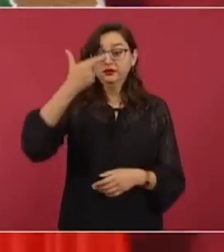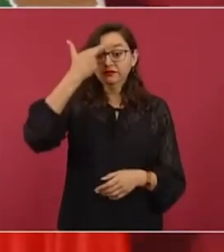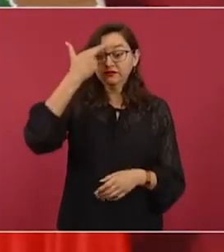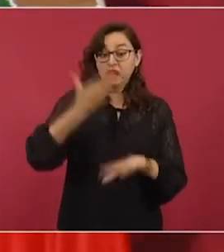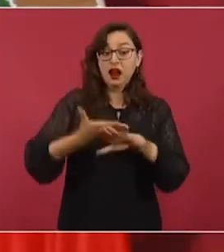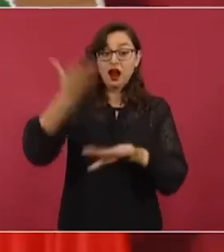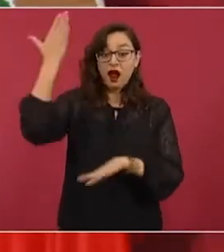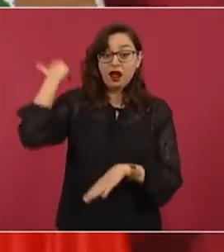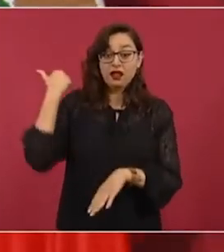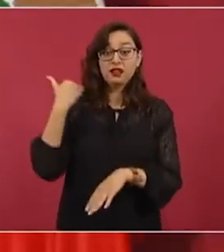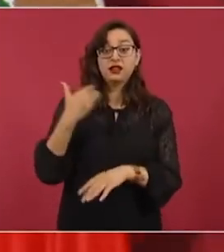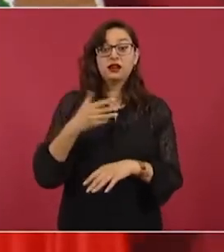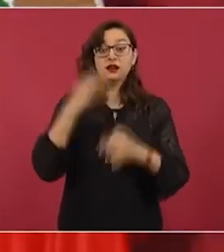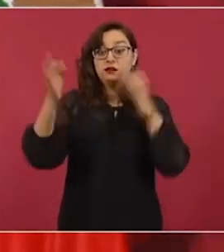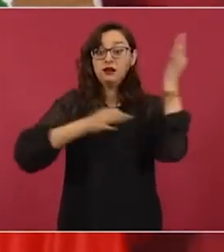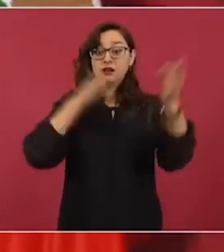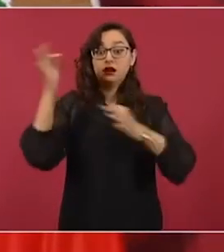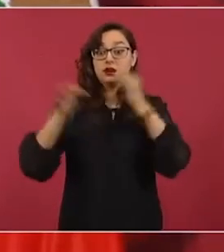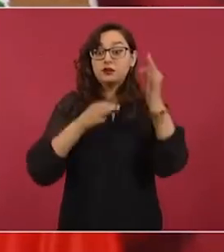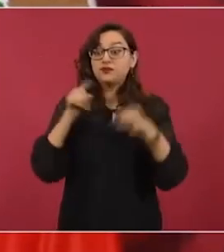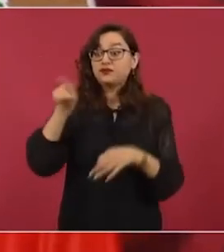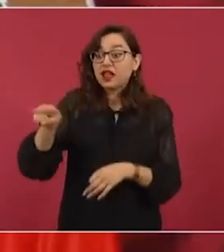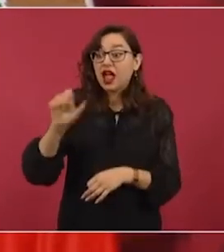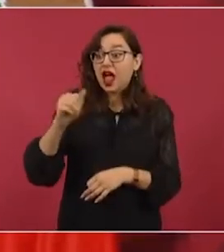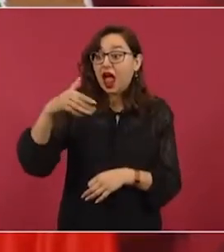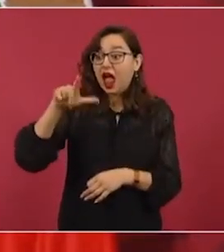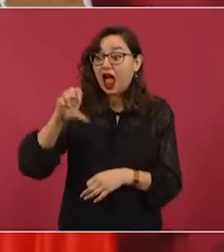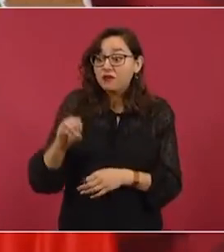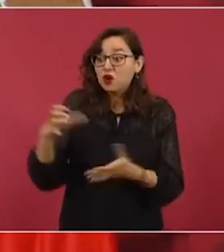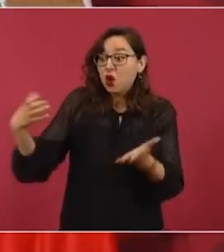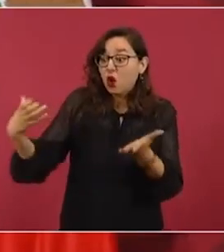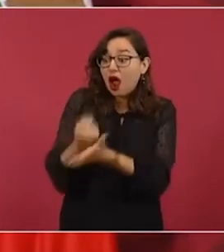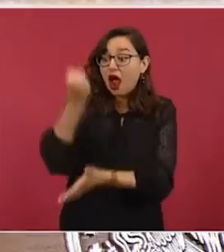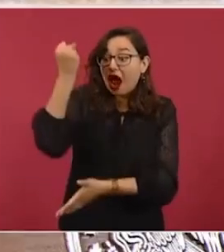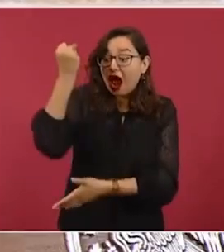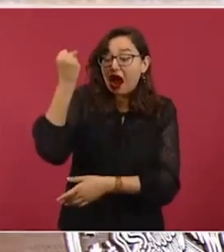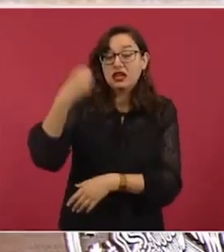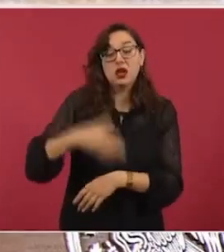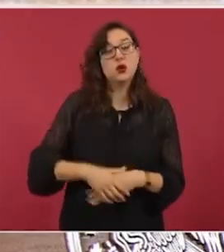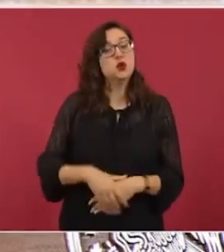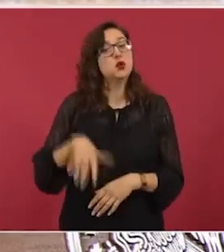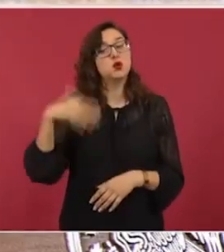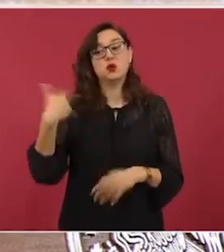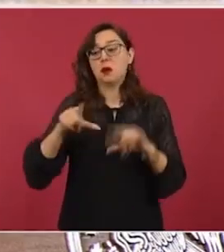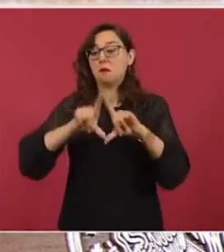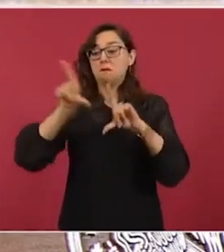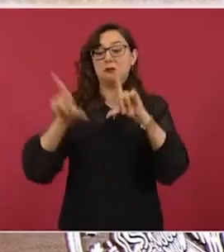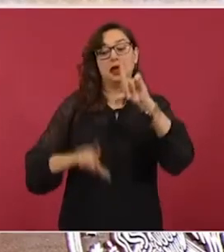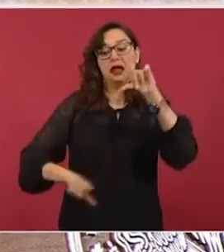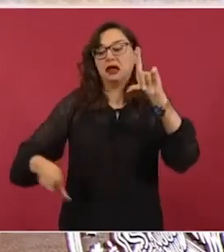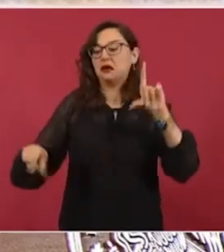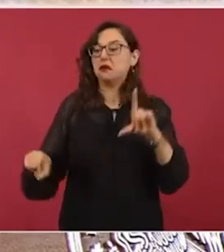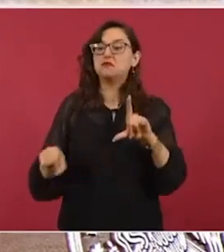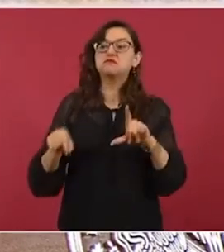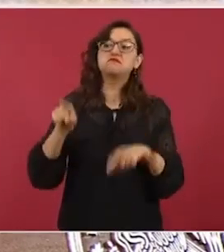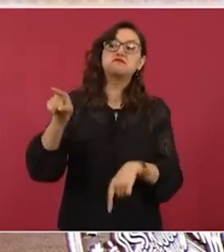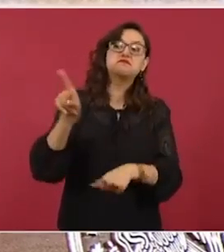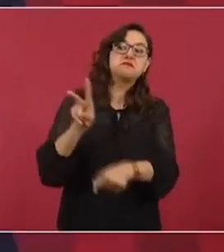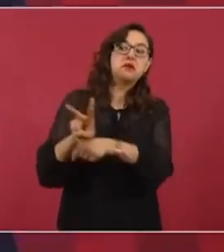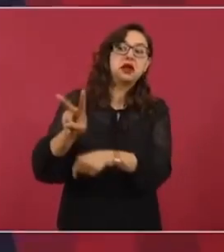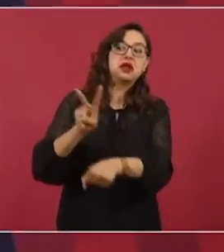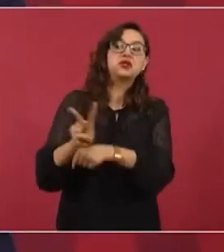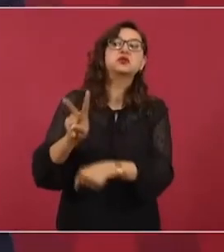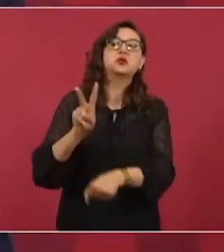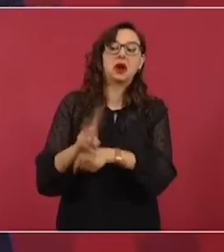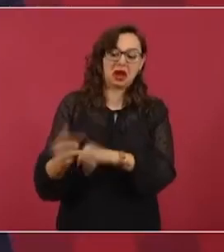Venezuela, con todo mi respeto al pueblo de Venezuela, a todos los venezolanos,